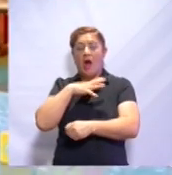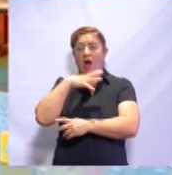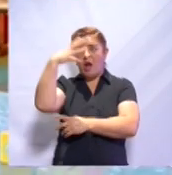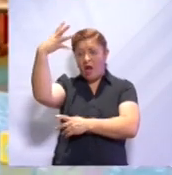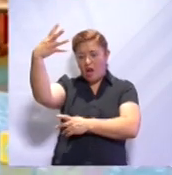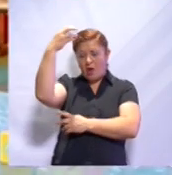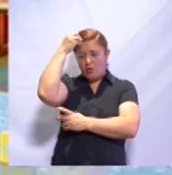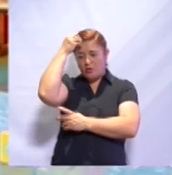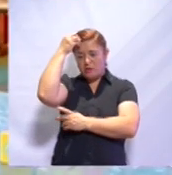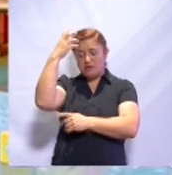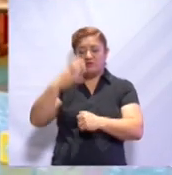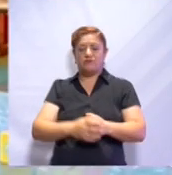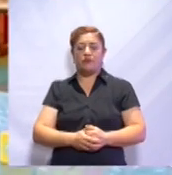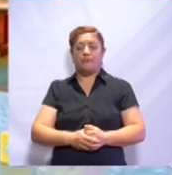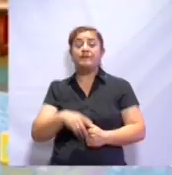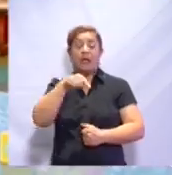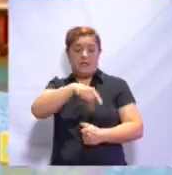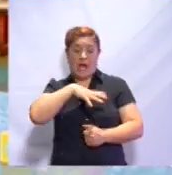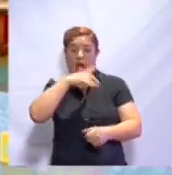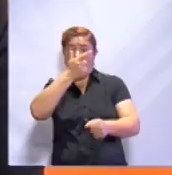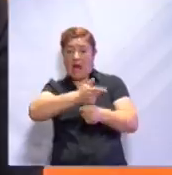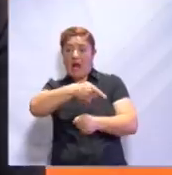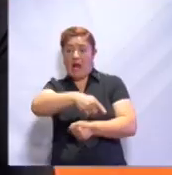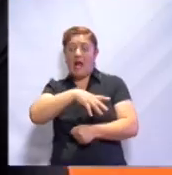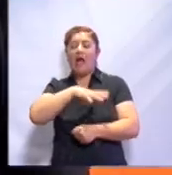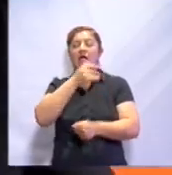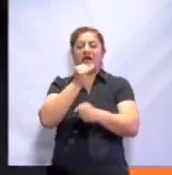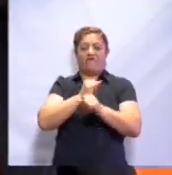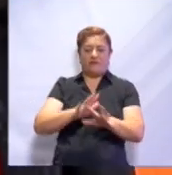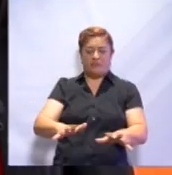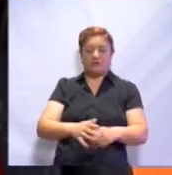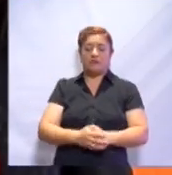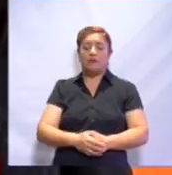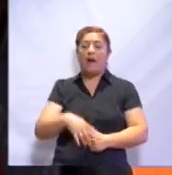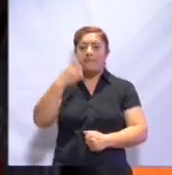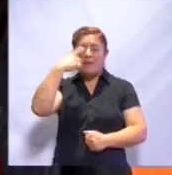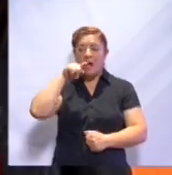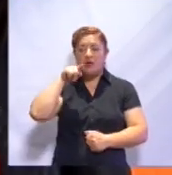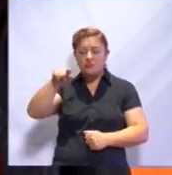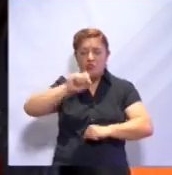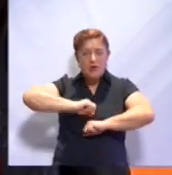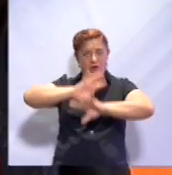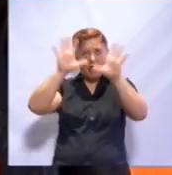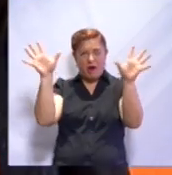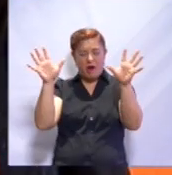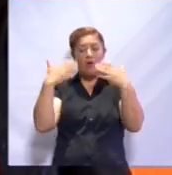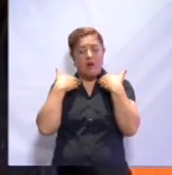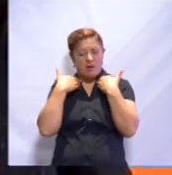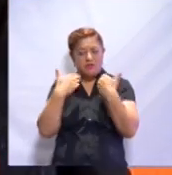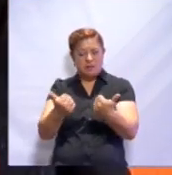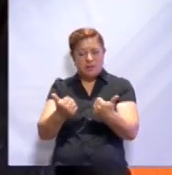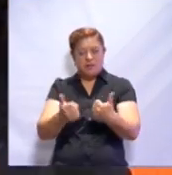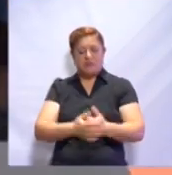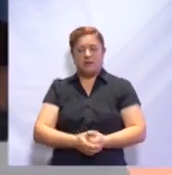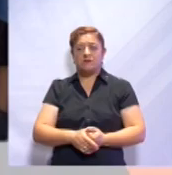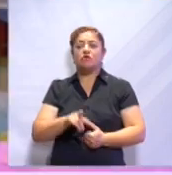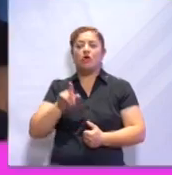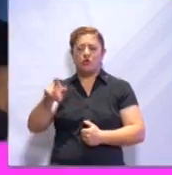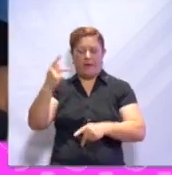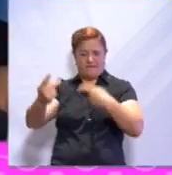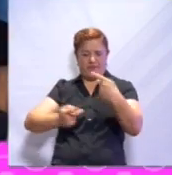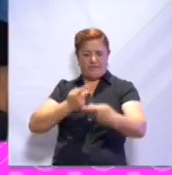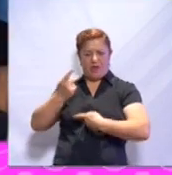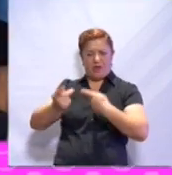podemos encontrar dicha información para que te quede un poquito más claro lo que me preguntas.